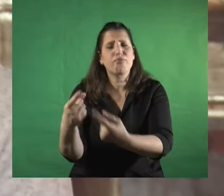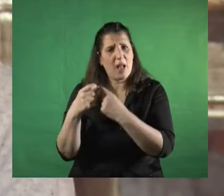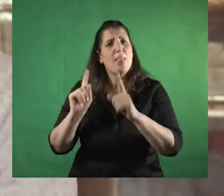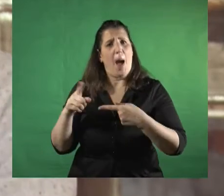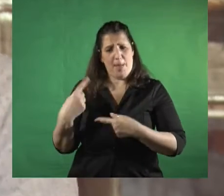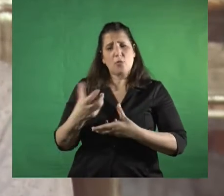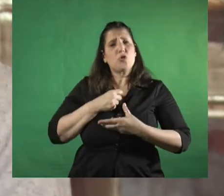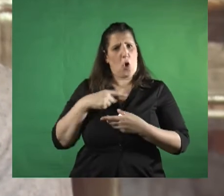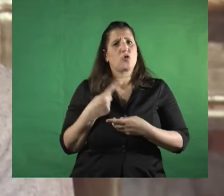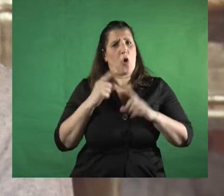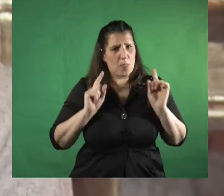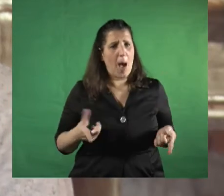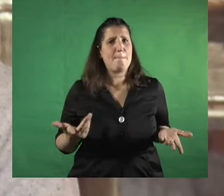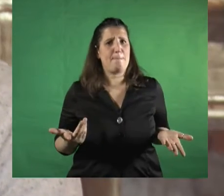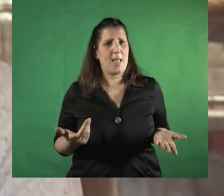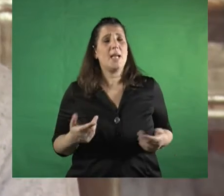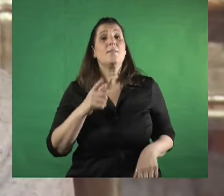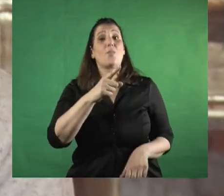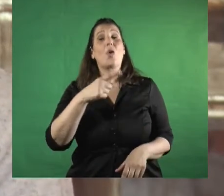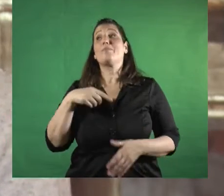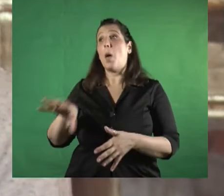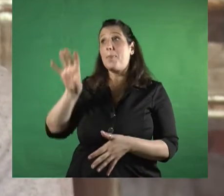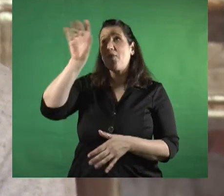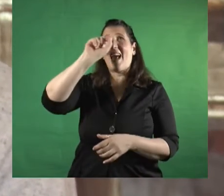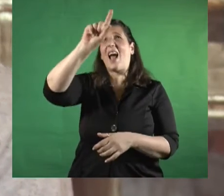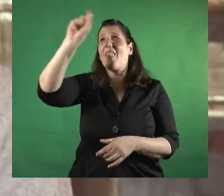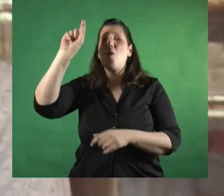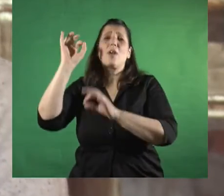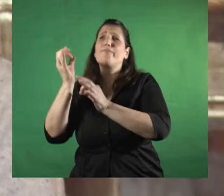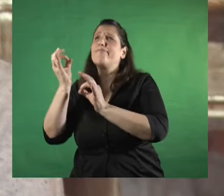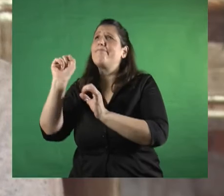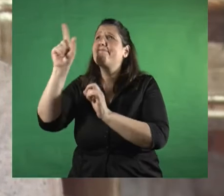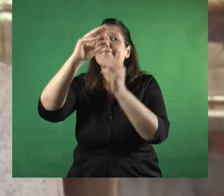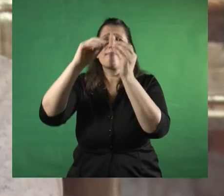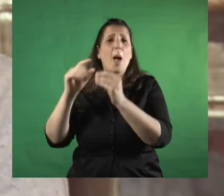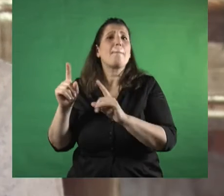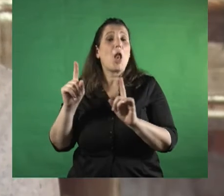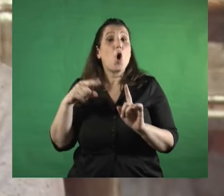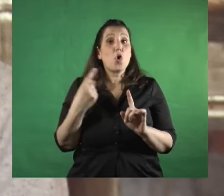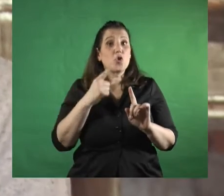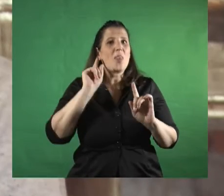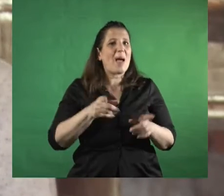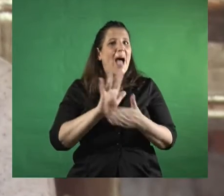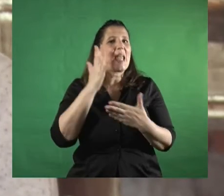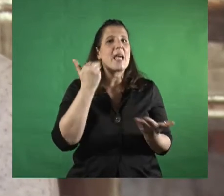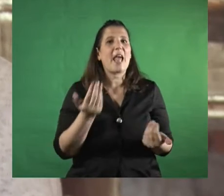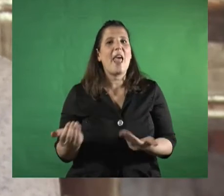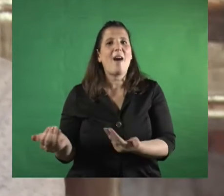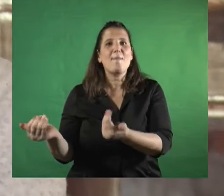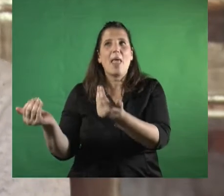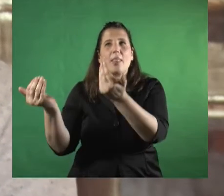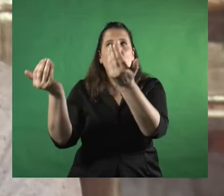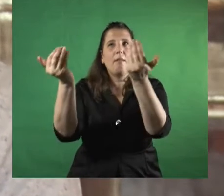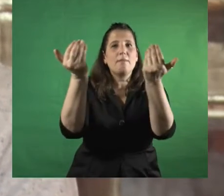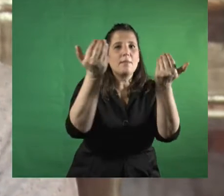particularidades es que estamos realizando durante todo el año un relevamiento federal sobre discriminación sobre inclusión en los